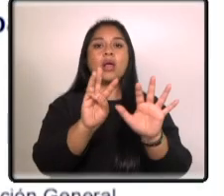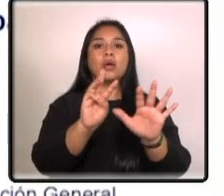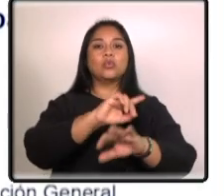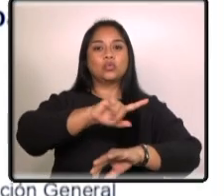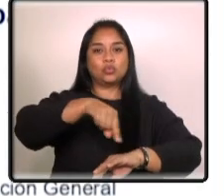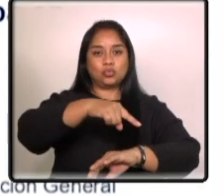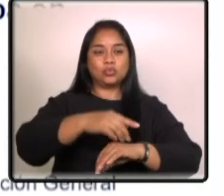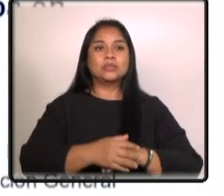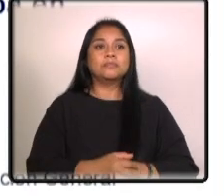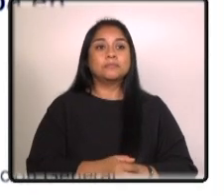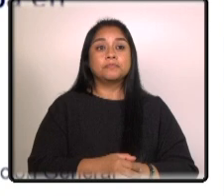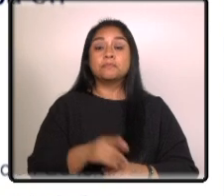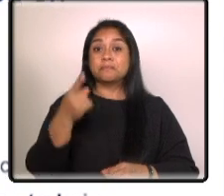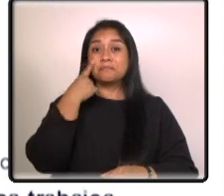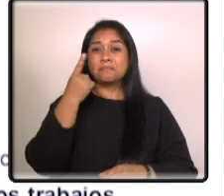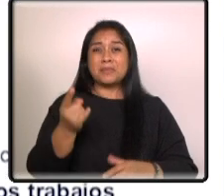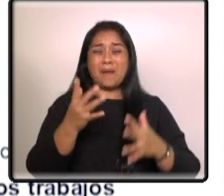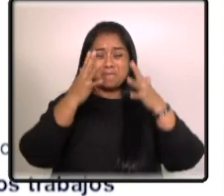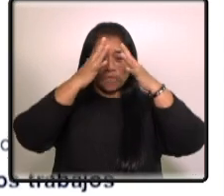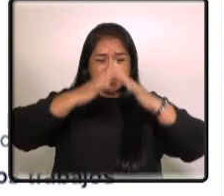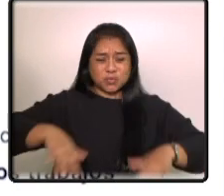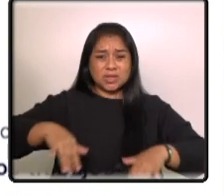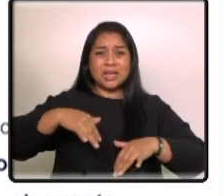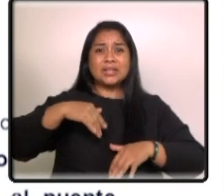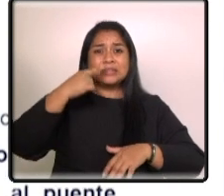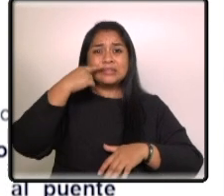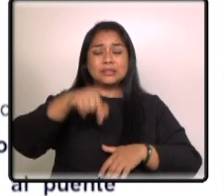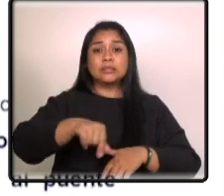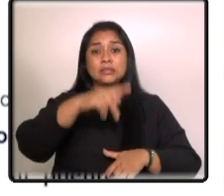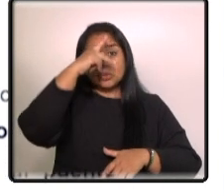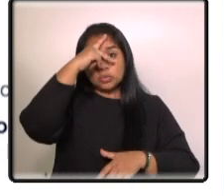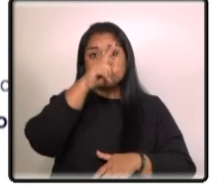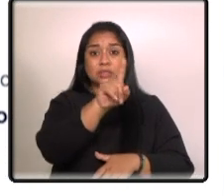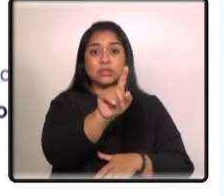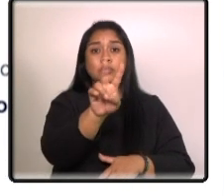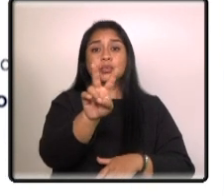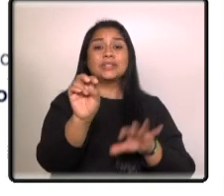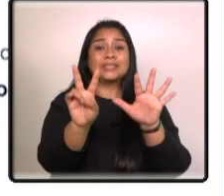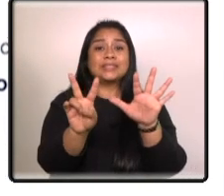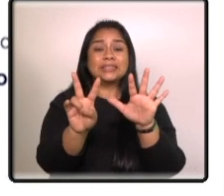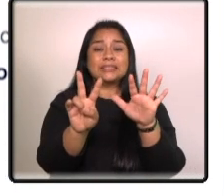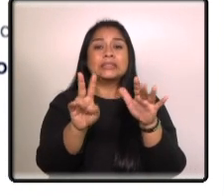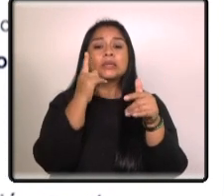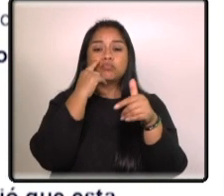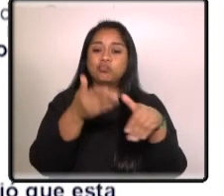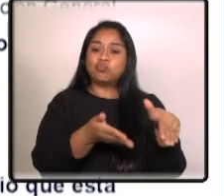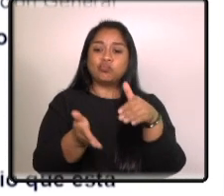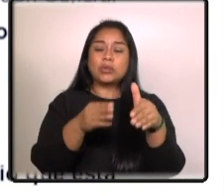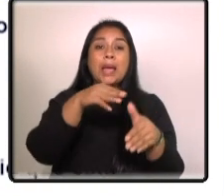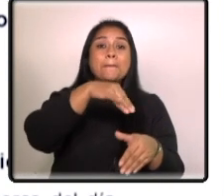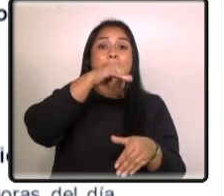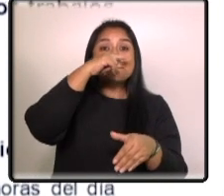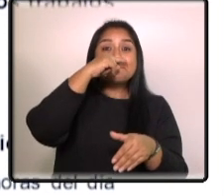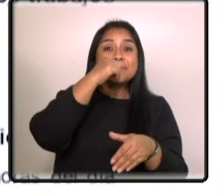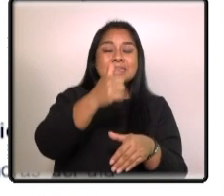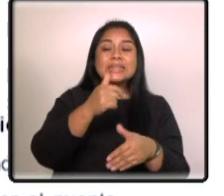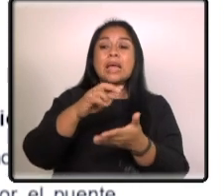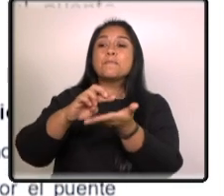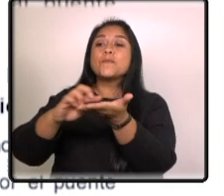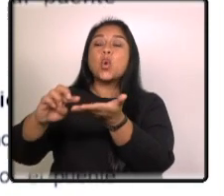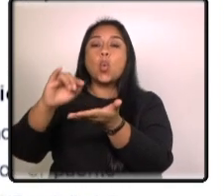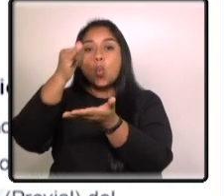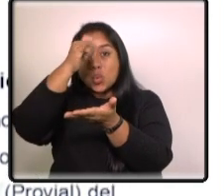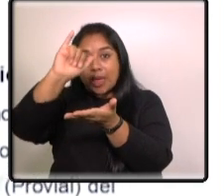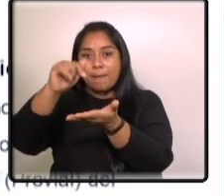desde que sucedió el socavamiento en el kilómetro 127 de la ruta que comunica Asunción Mita con el progreso Jutiapa